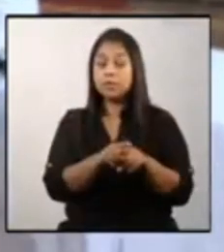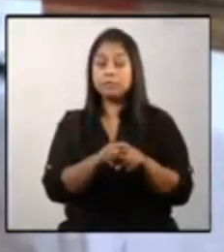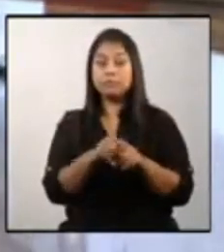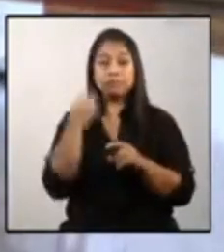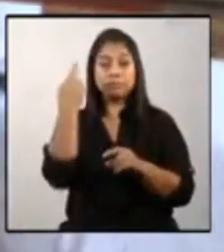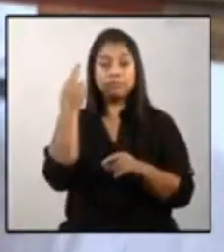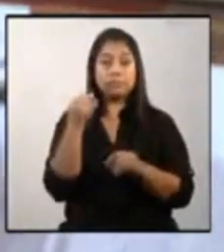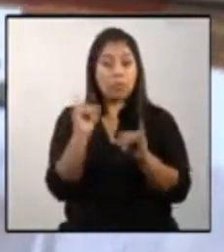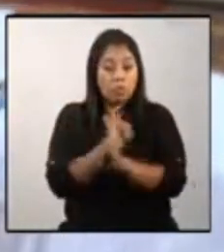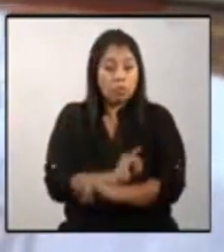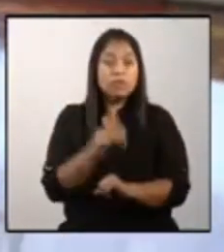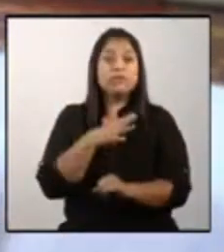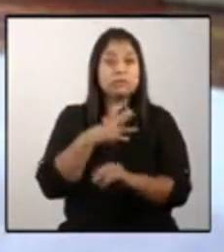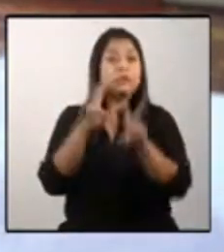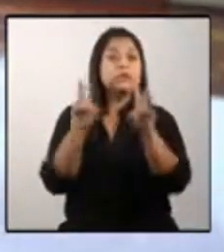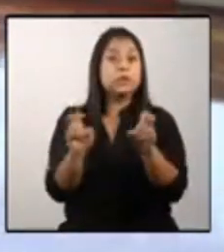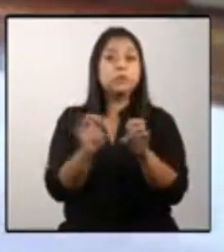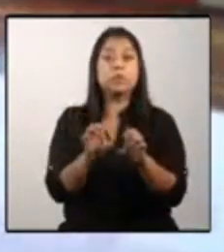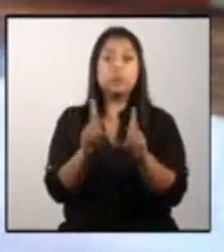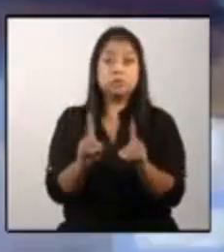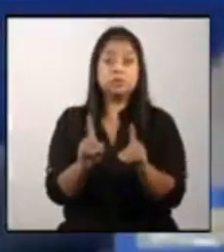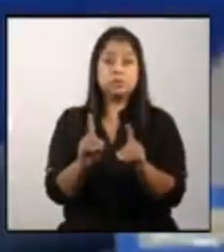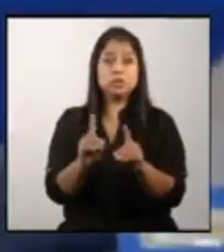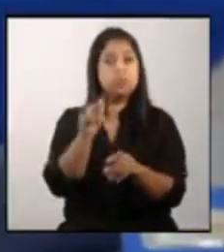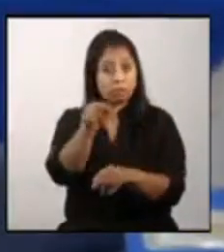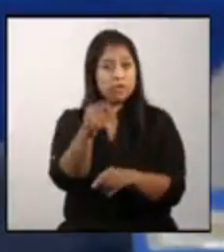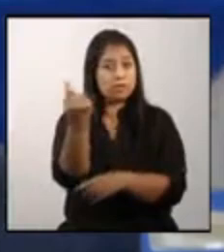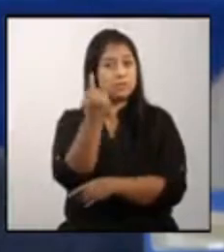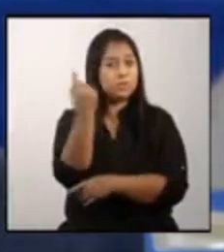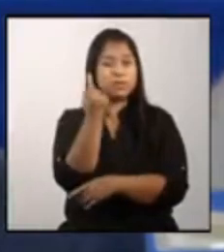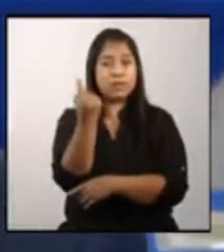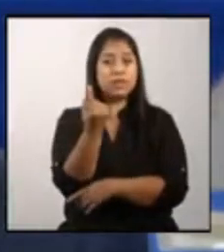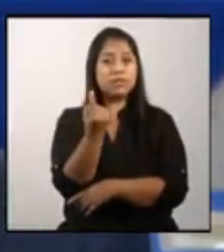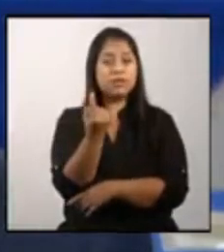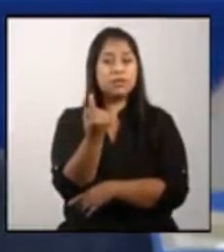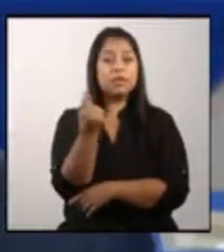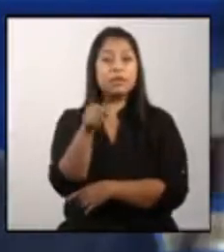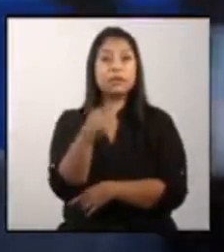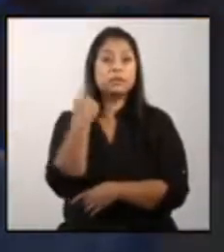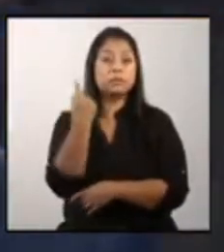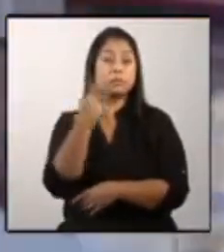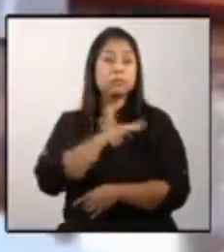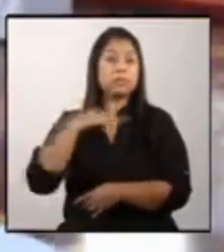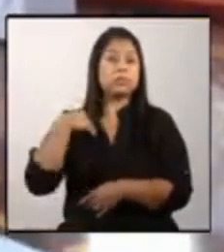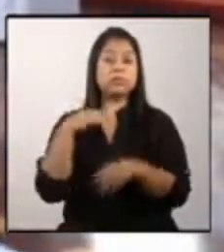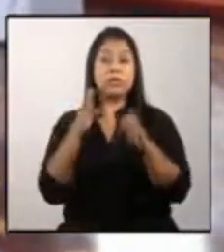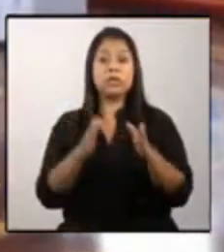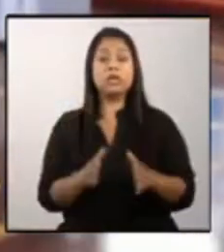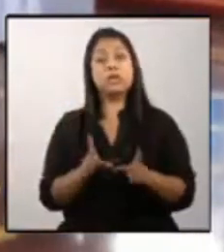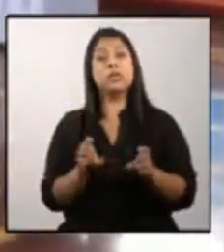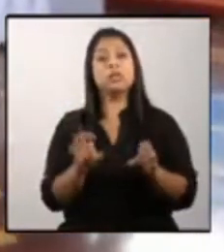desnutrición con todo el tema de educación y por eso es tan importantísimo el papel que juega el Ministerio de Educación